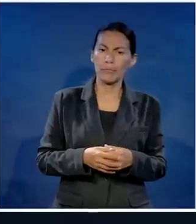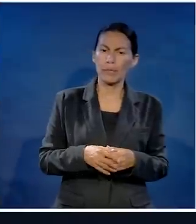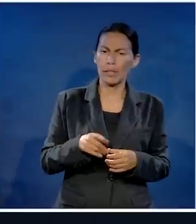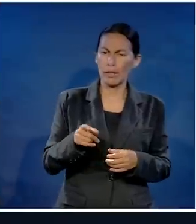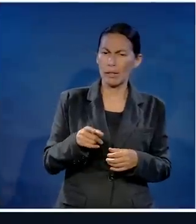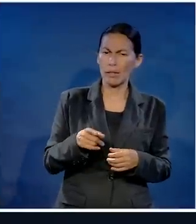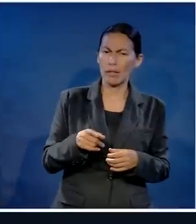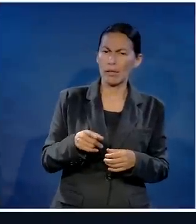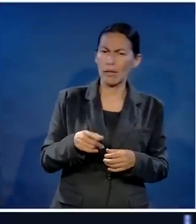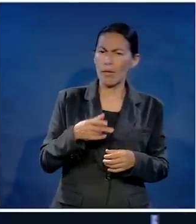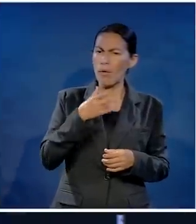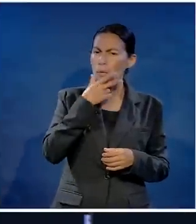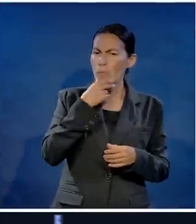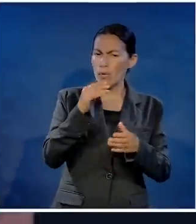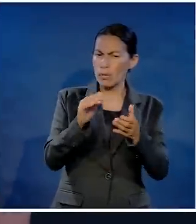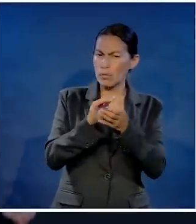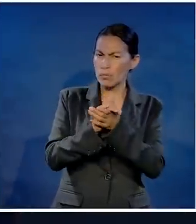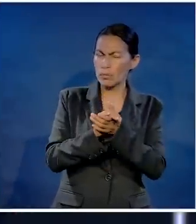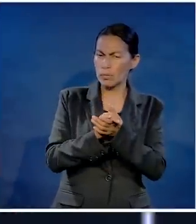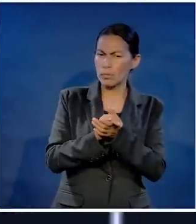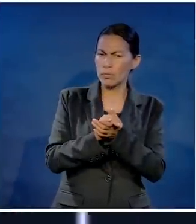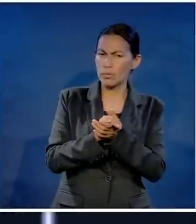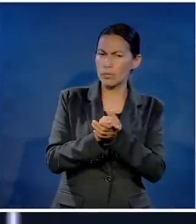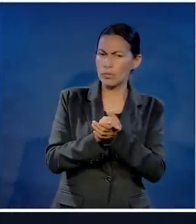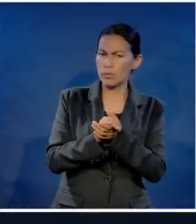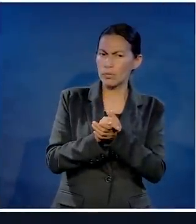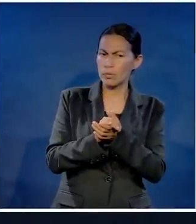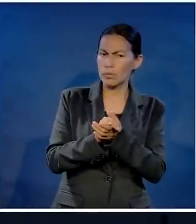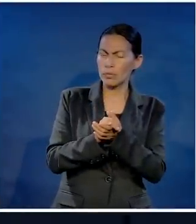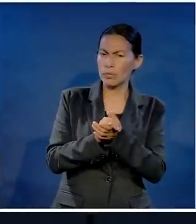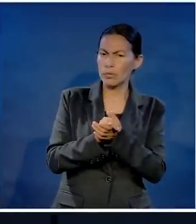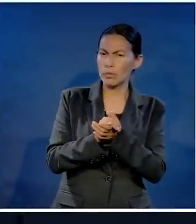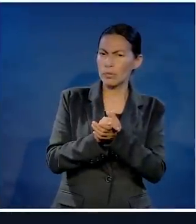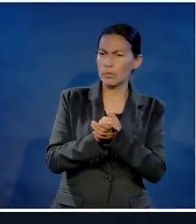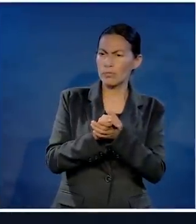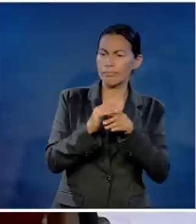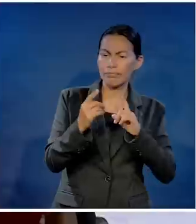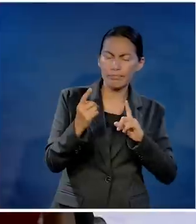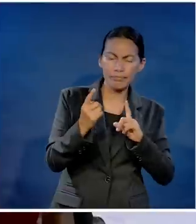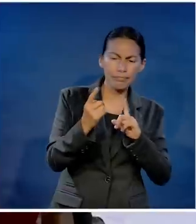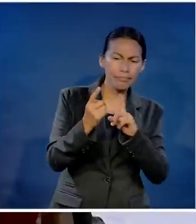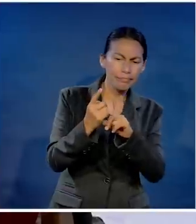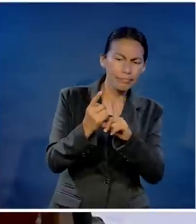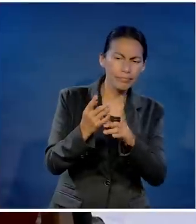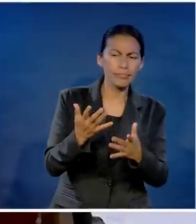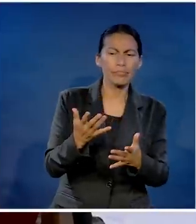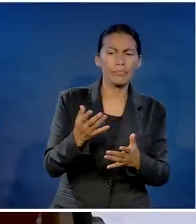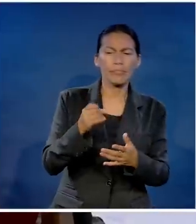Era uno de los jueces locales que estaban allí. Y entonces me atreví a ir con él y le digo,